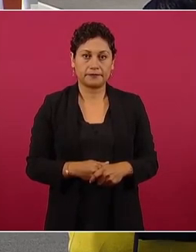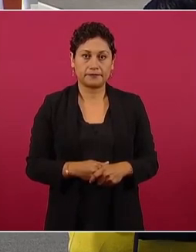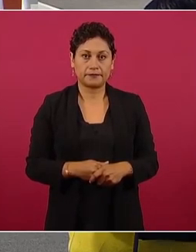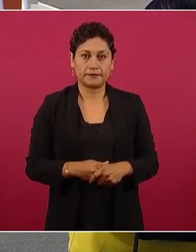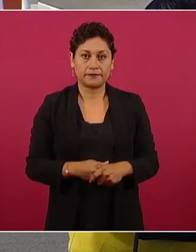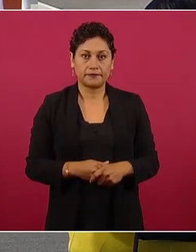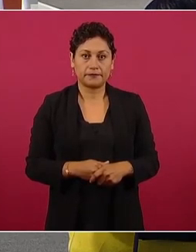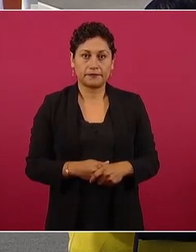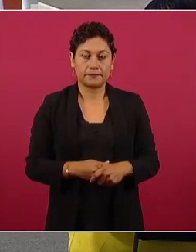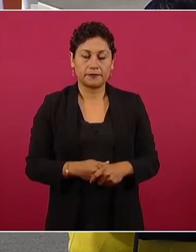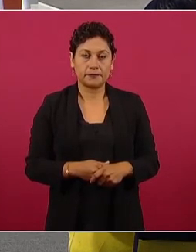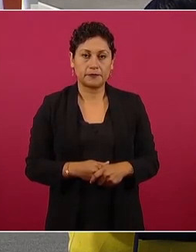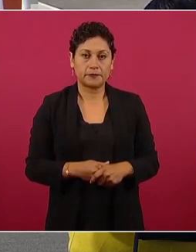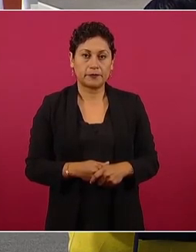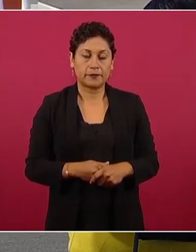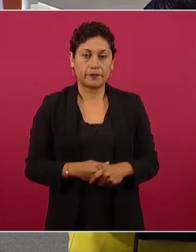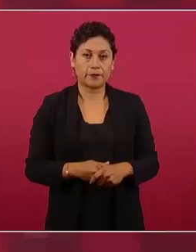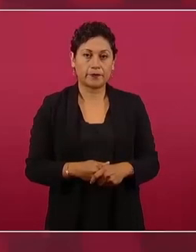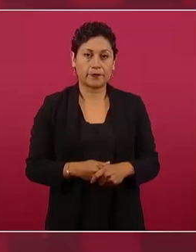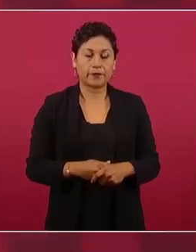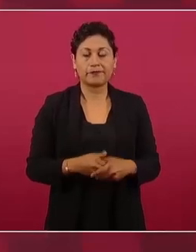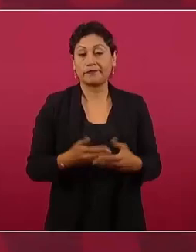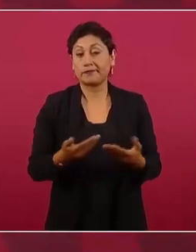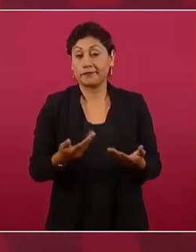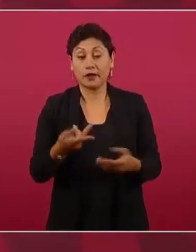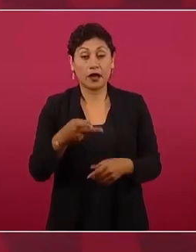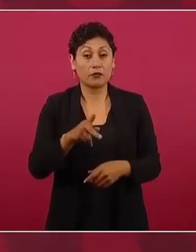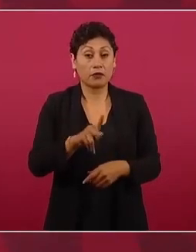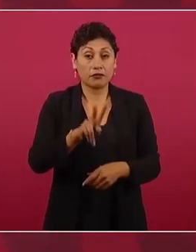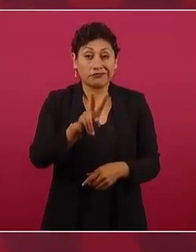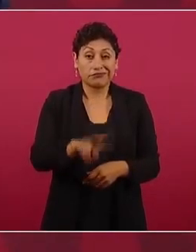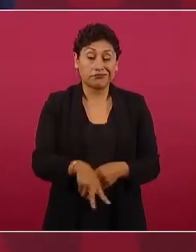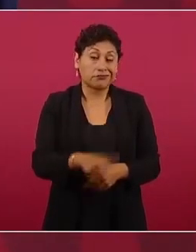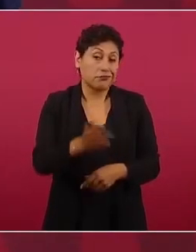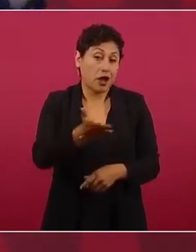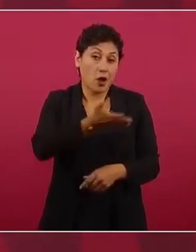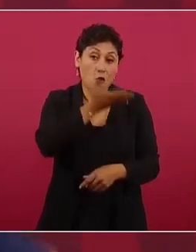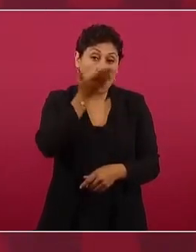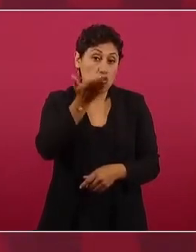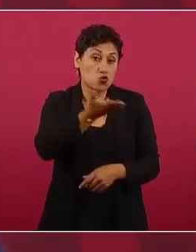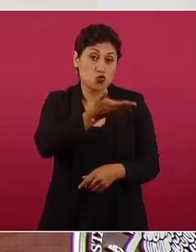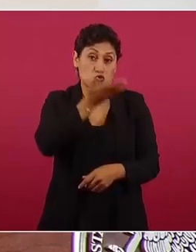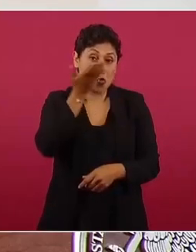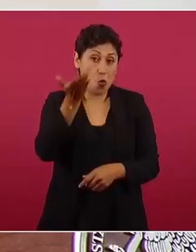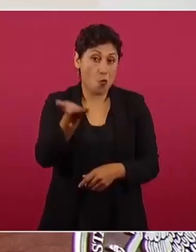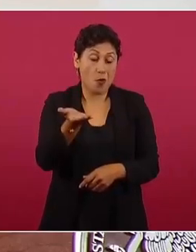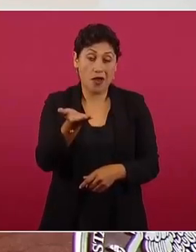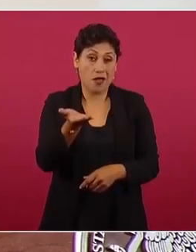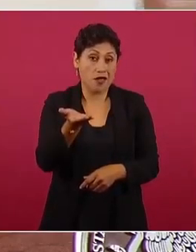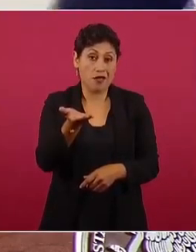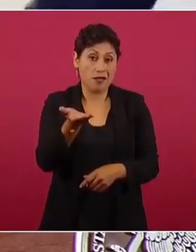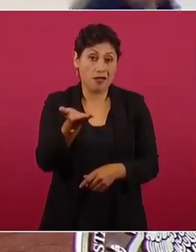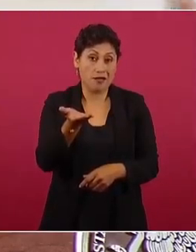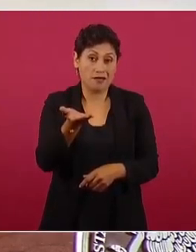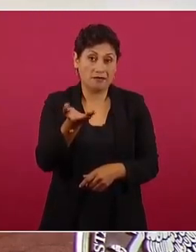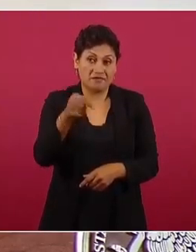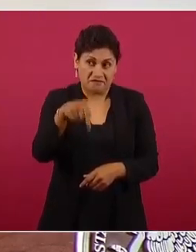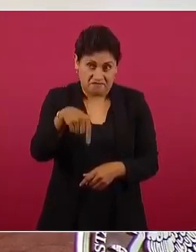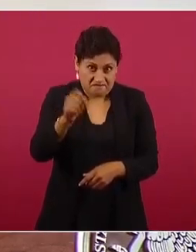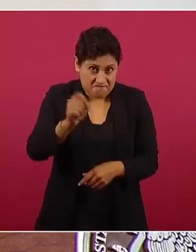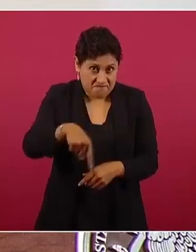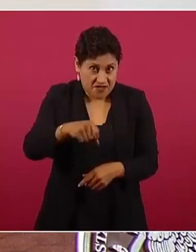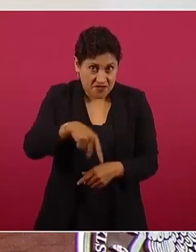la mala costumbre era que desde aquí, desde los vinos,